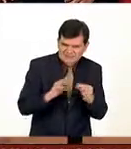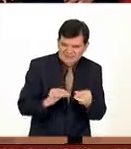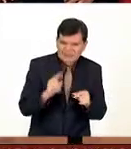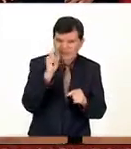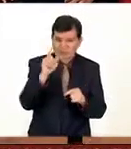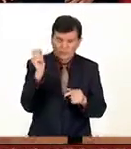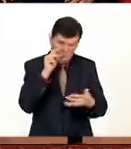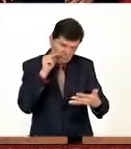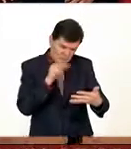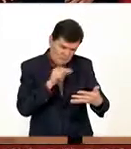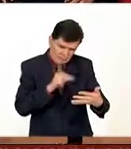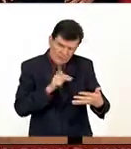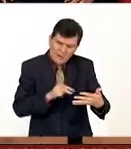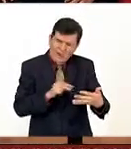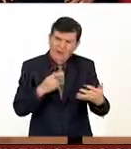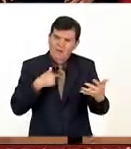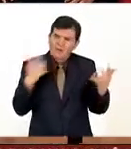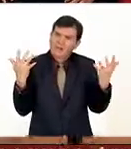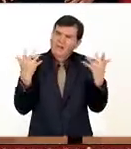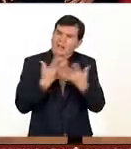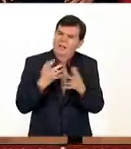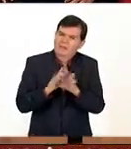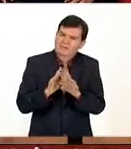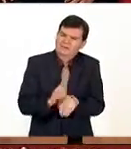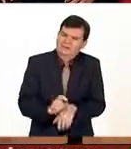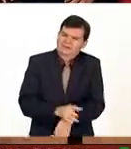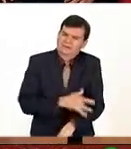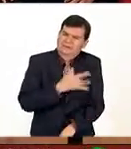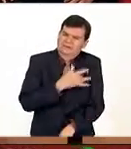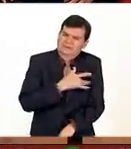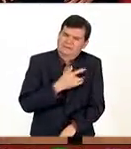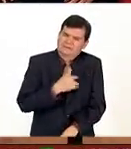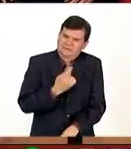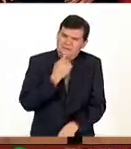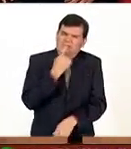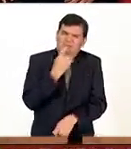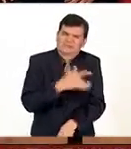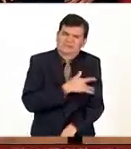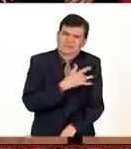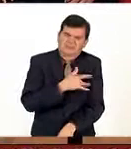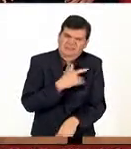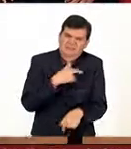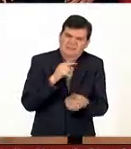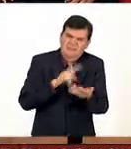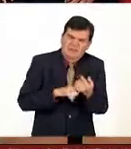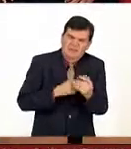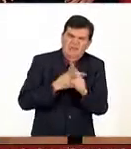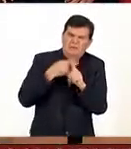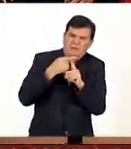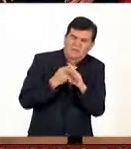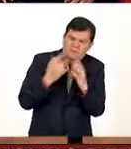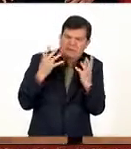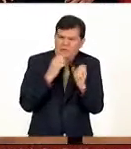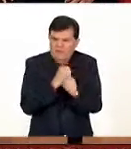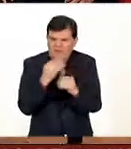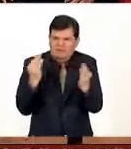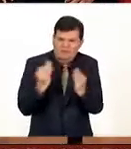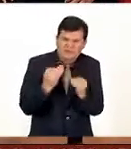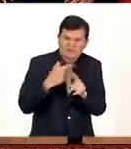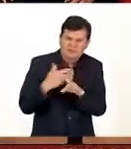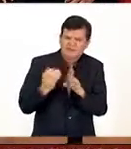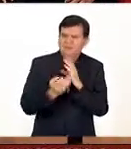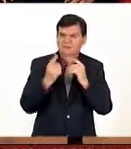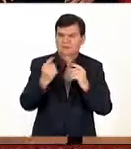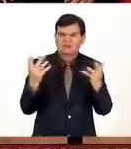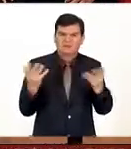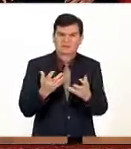tú a la hora que lo veas tengas un poco la sensación a qué huele a qué se siente qué temperatura hay y eso o sea no